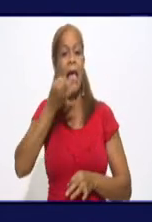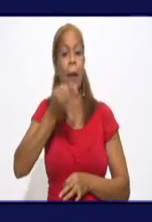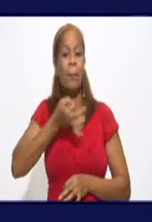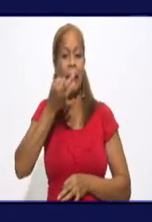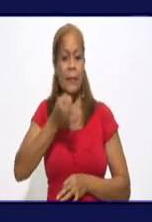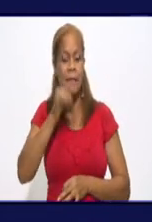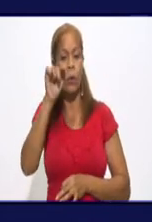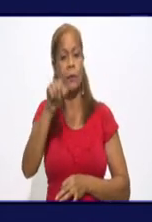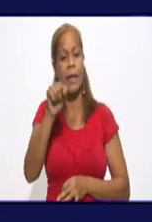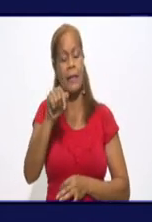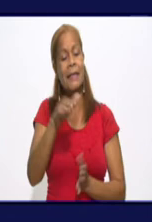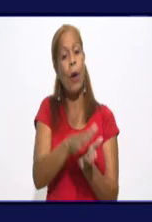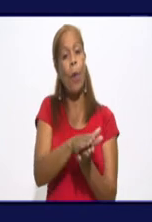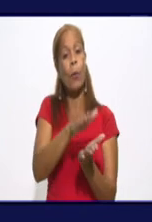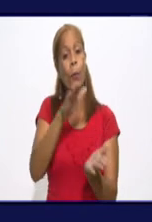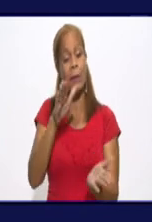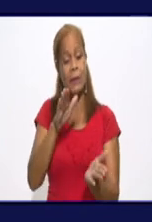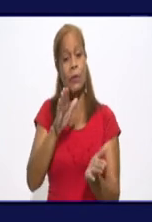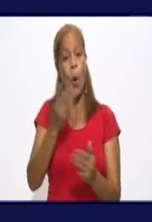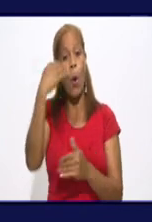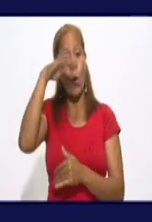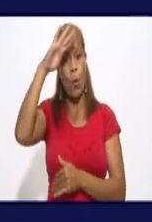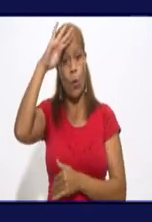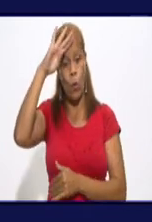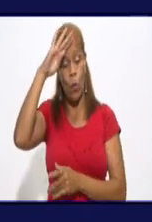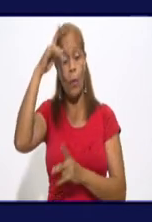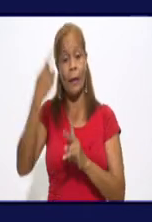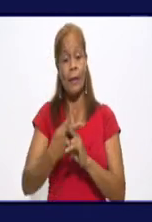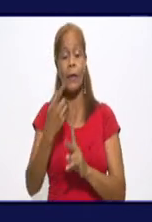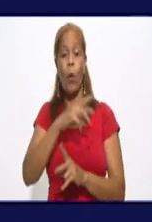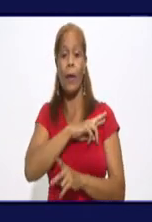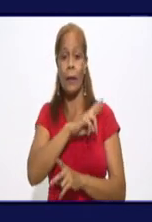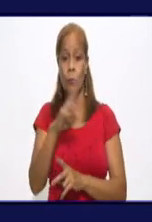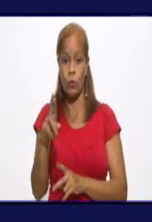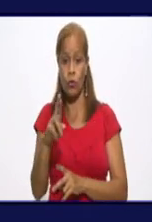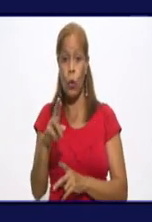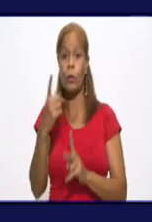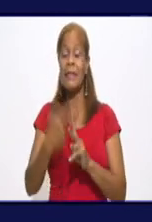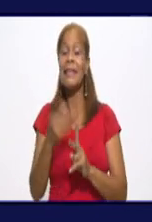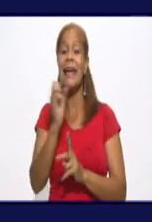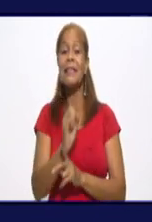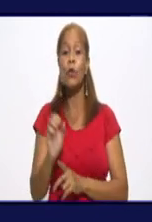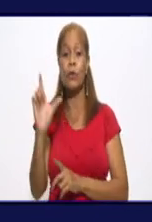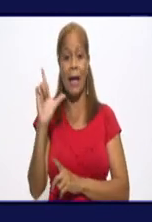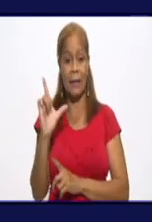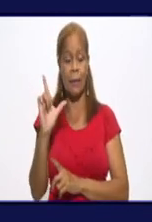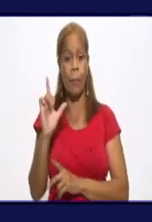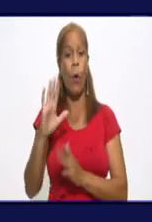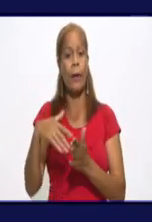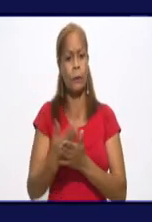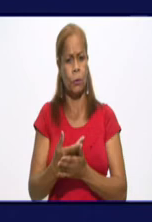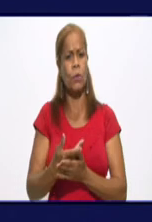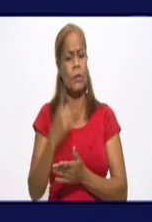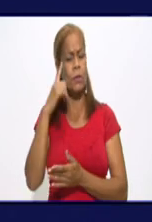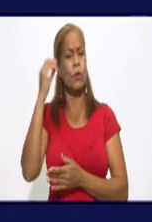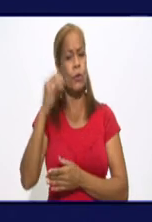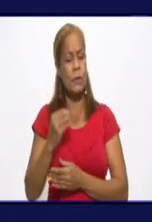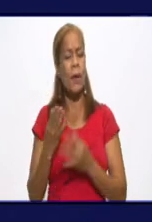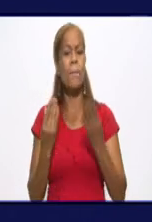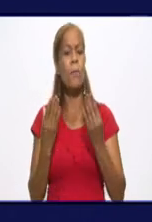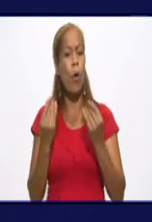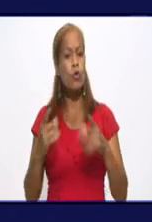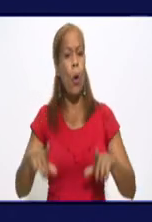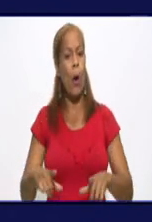compromiso con la patria, con la revolución y con el socialismo. Por lo que estamos seguros, reitero, que vendrán muchos aniversarios